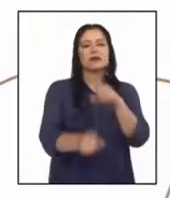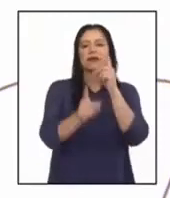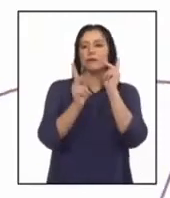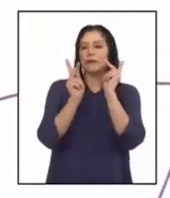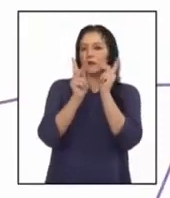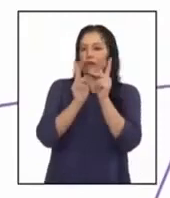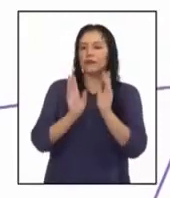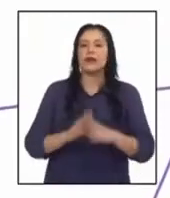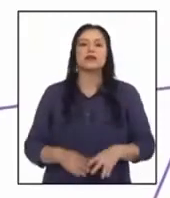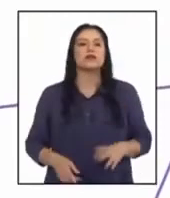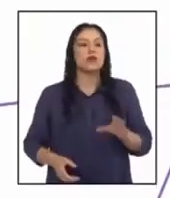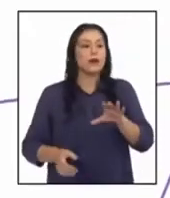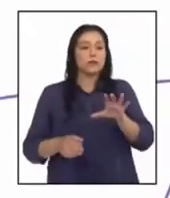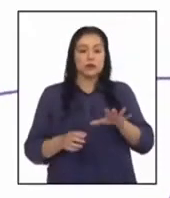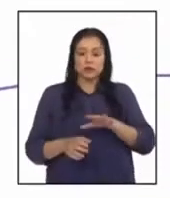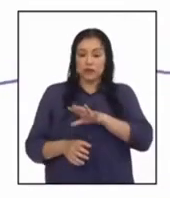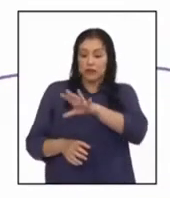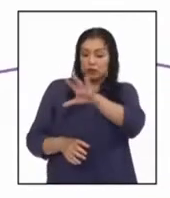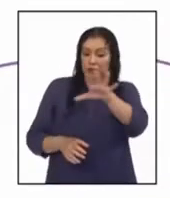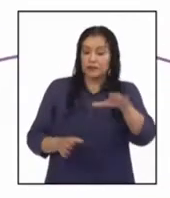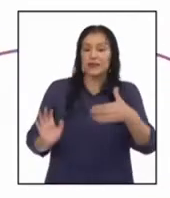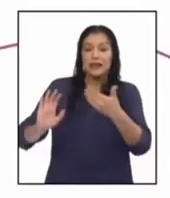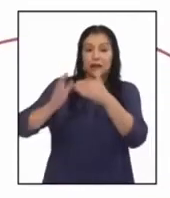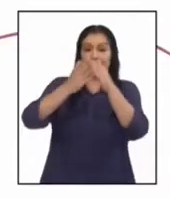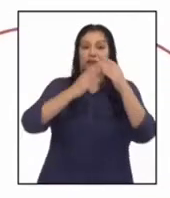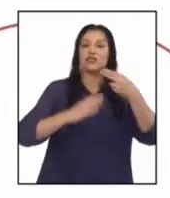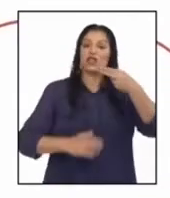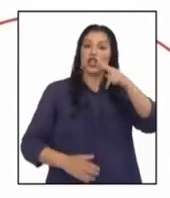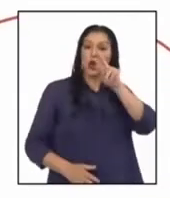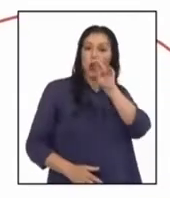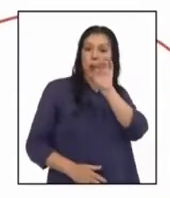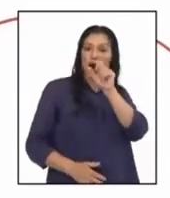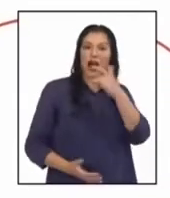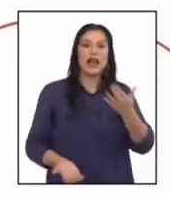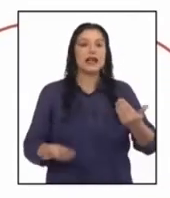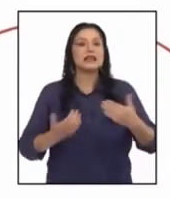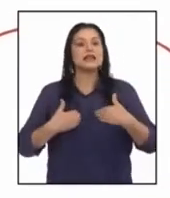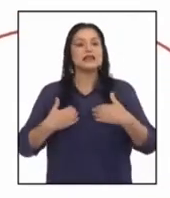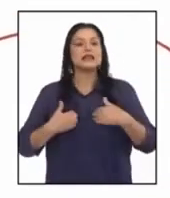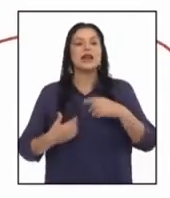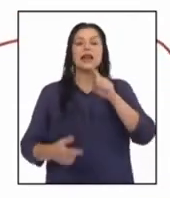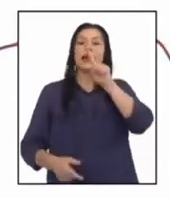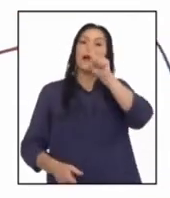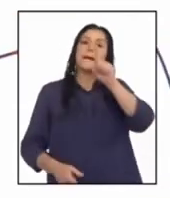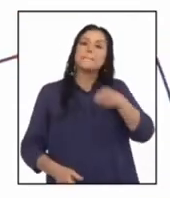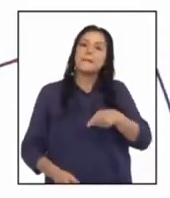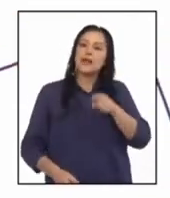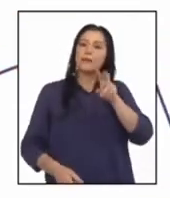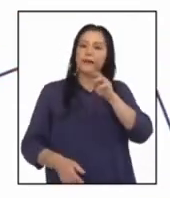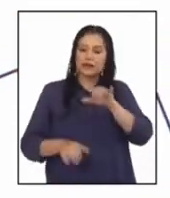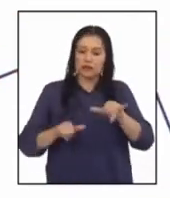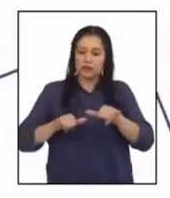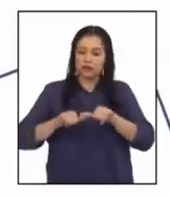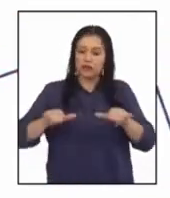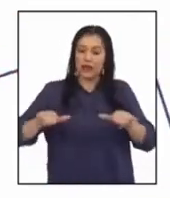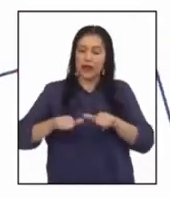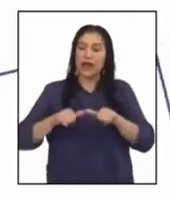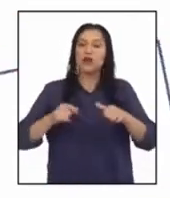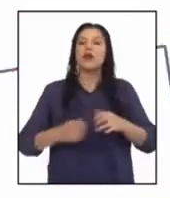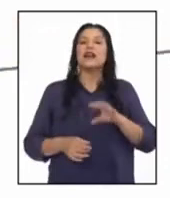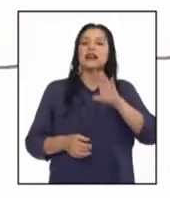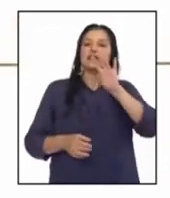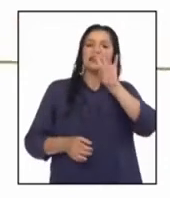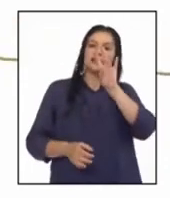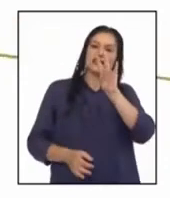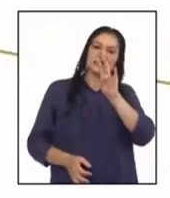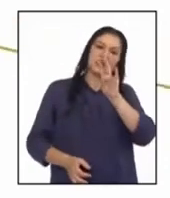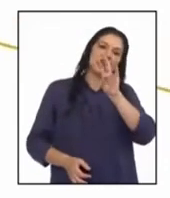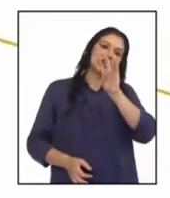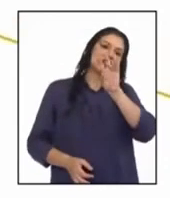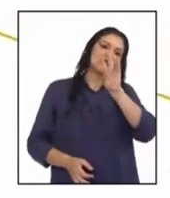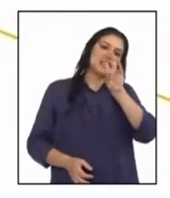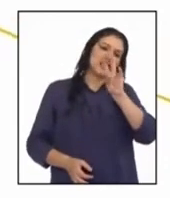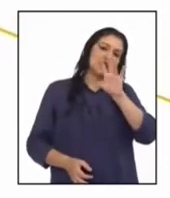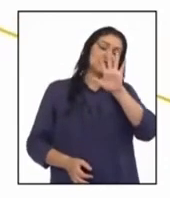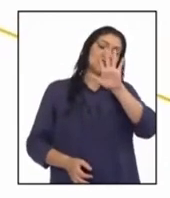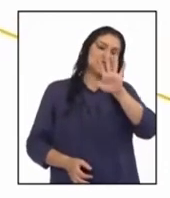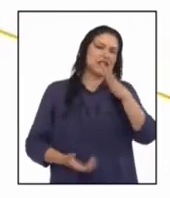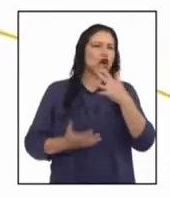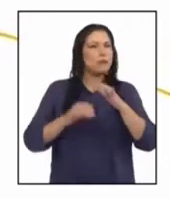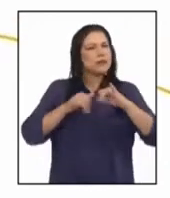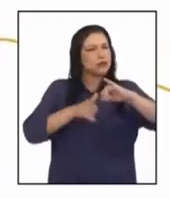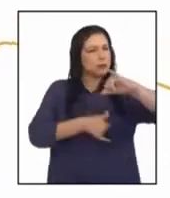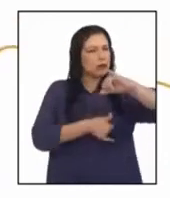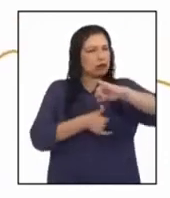¡Perfecto! La superficie de la comunidad de Huangalá tiene mil metros de largo y 775 metros de ancho